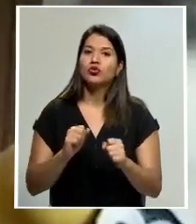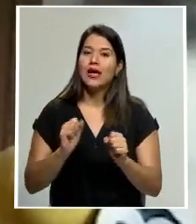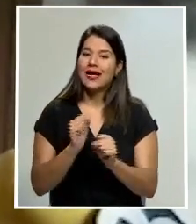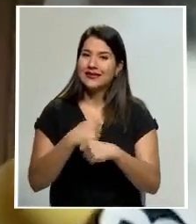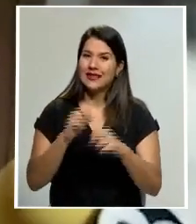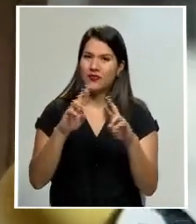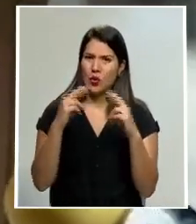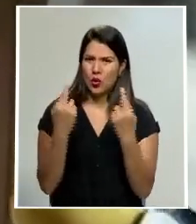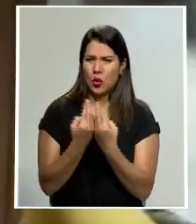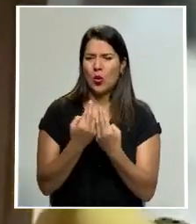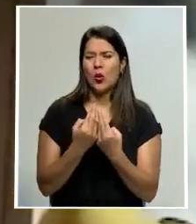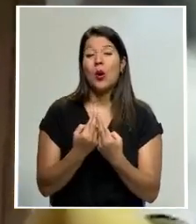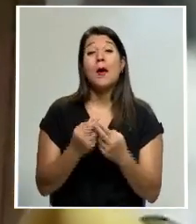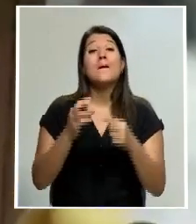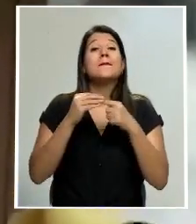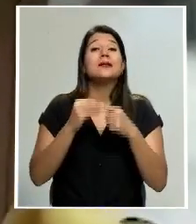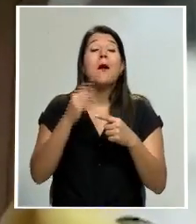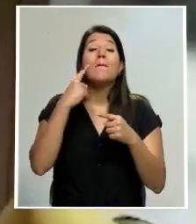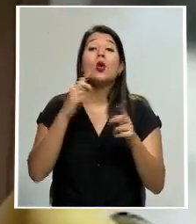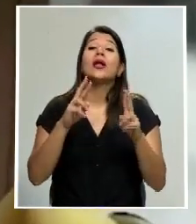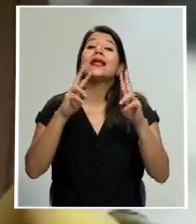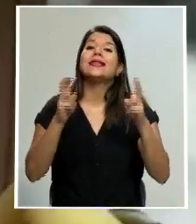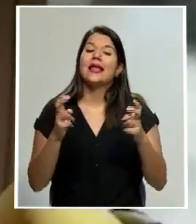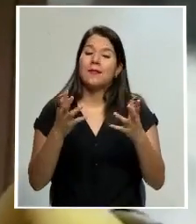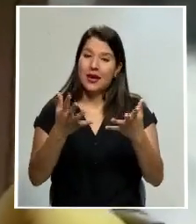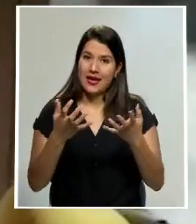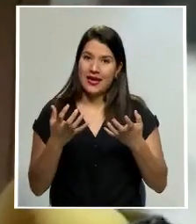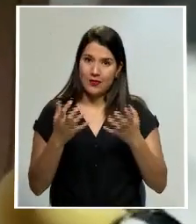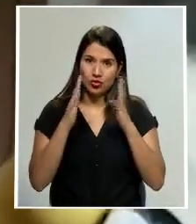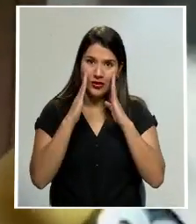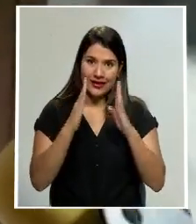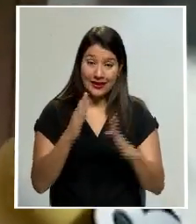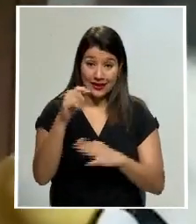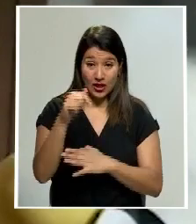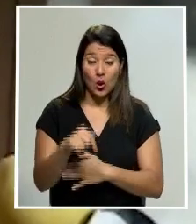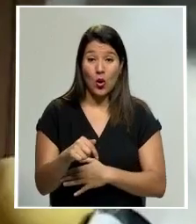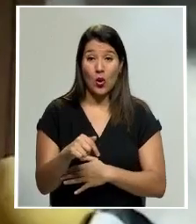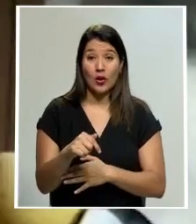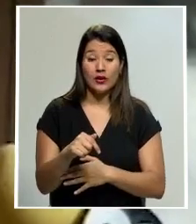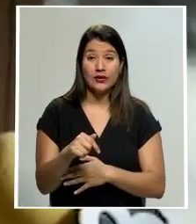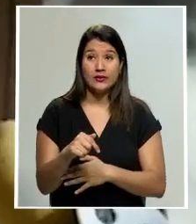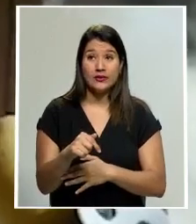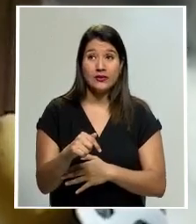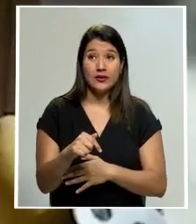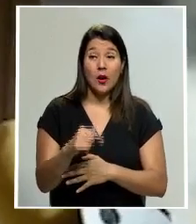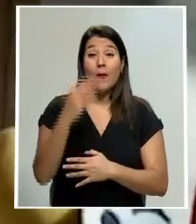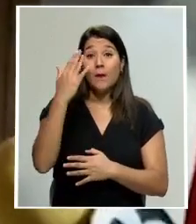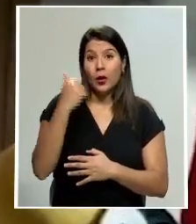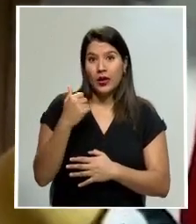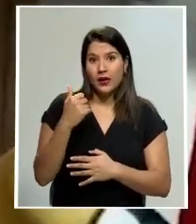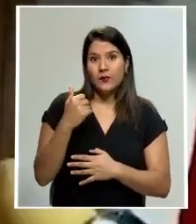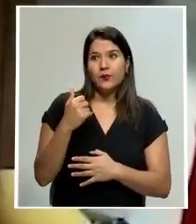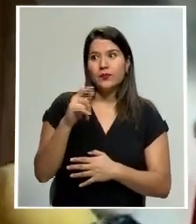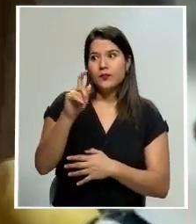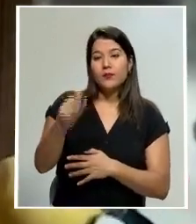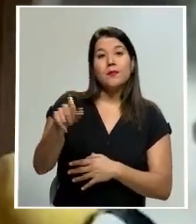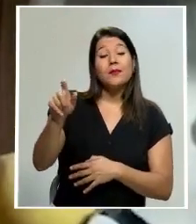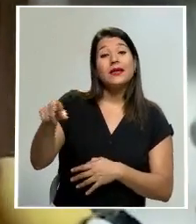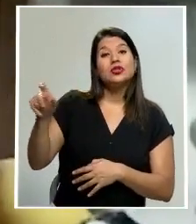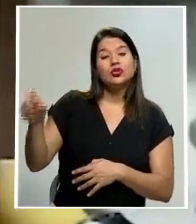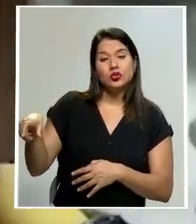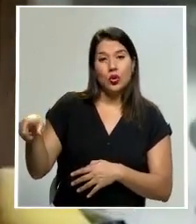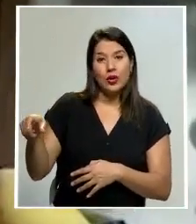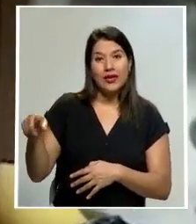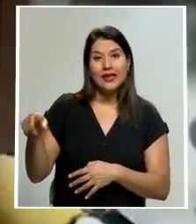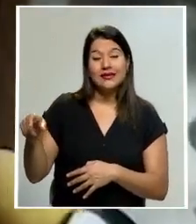principalmente por el tema que se aborda hoy, o que se desea abordar, en donde el conocimiento de la ciudadanía, a